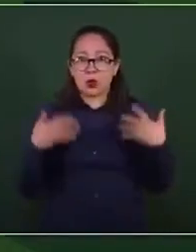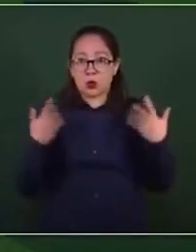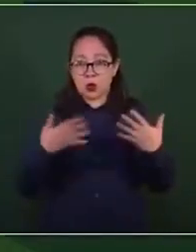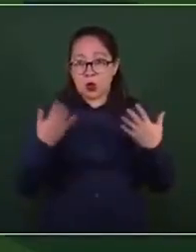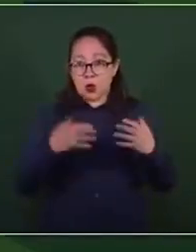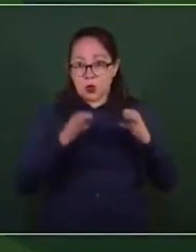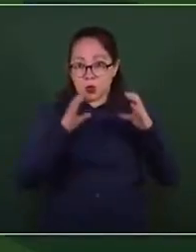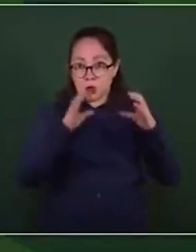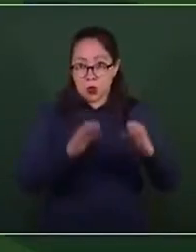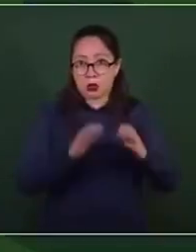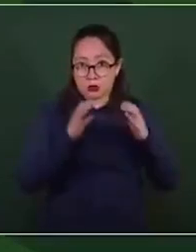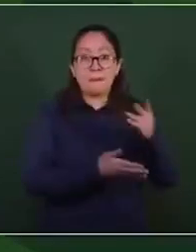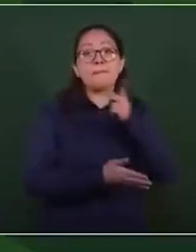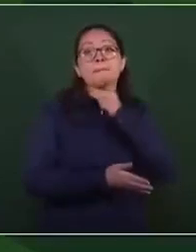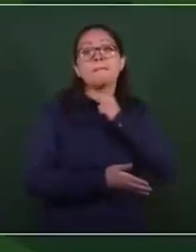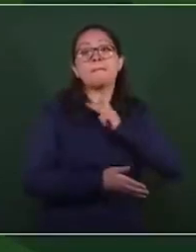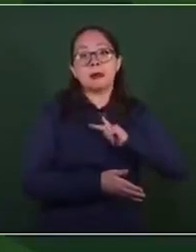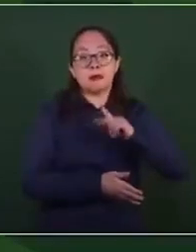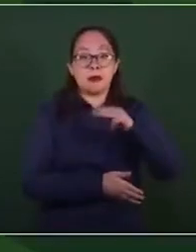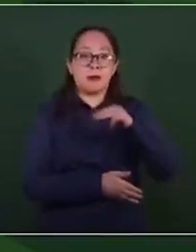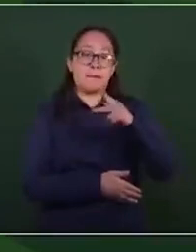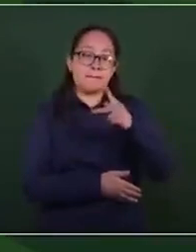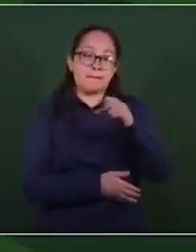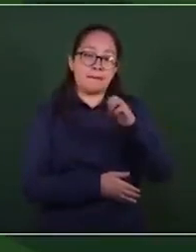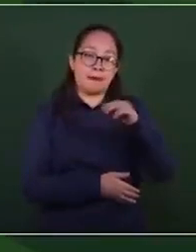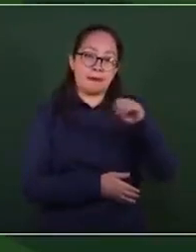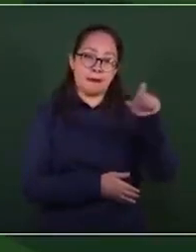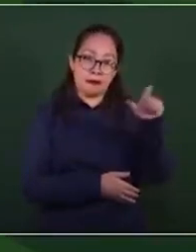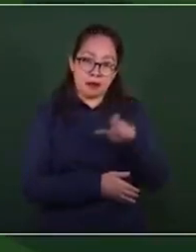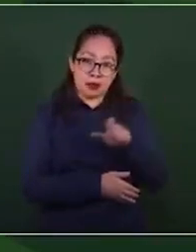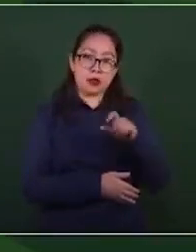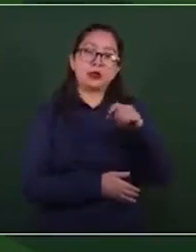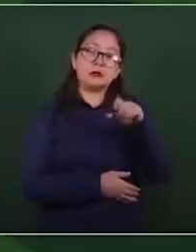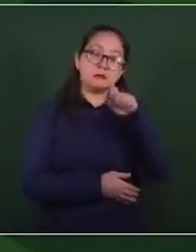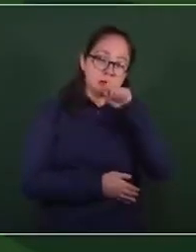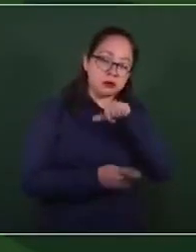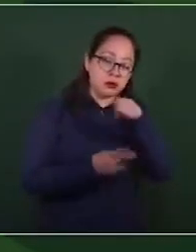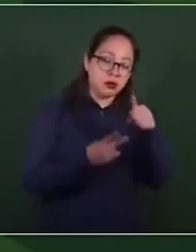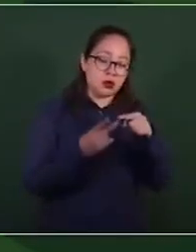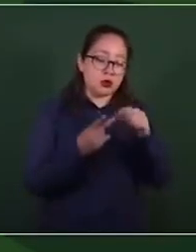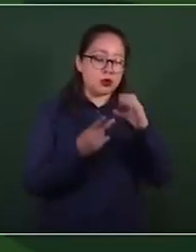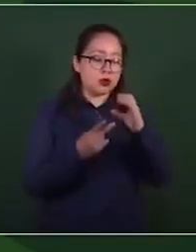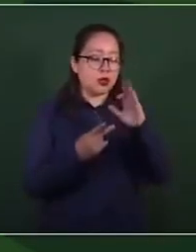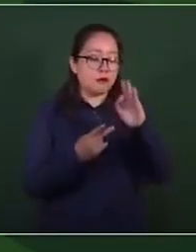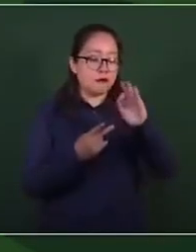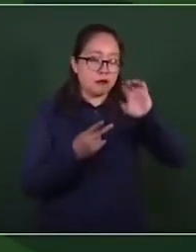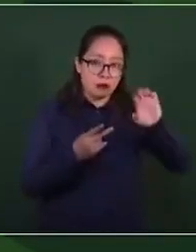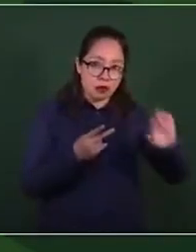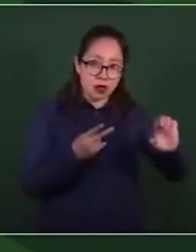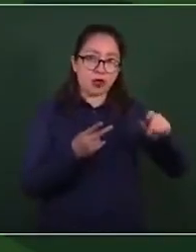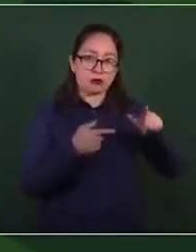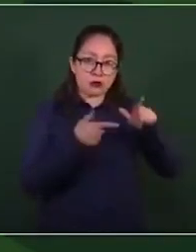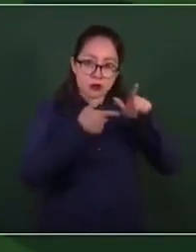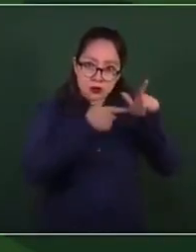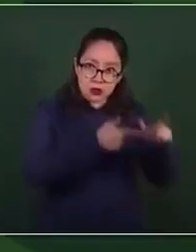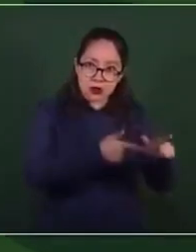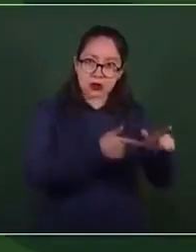dos empresas para garantizar que no